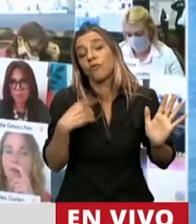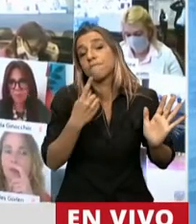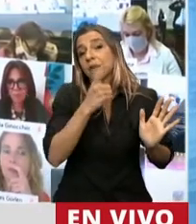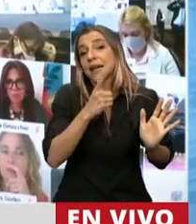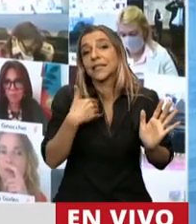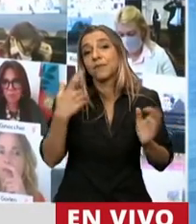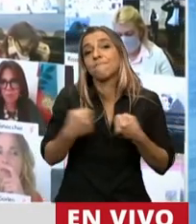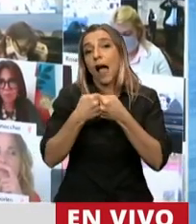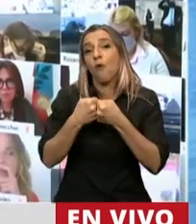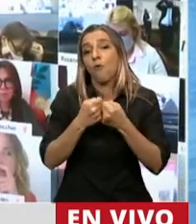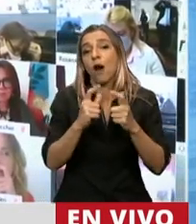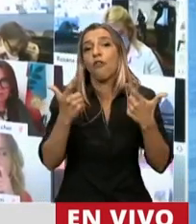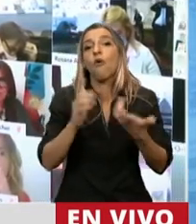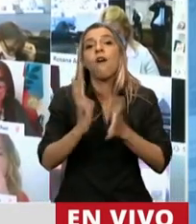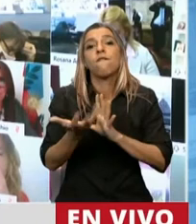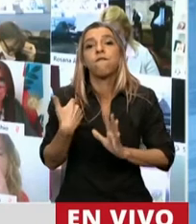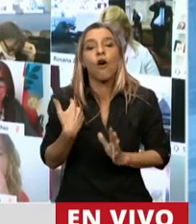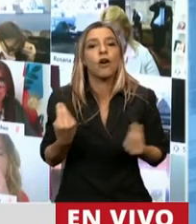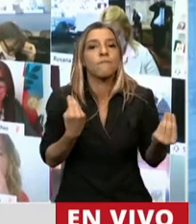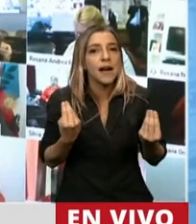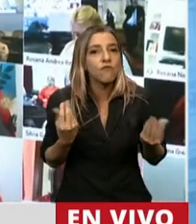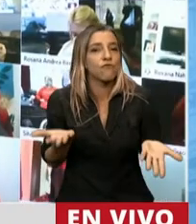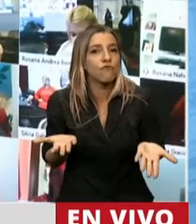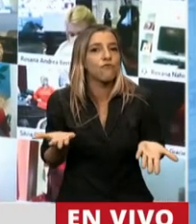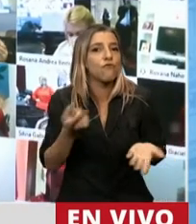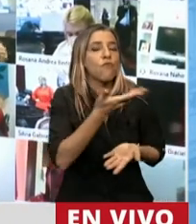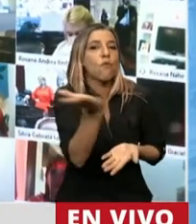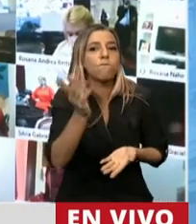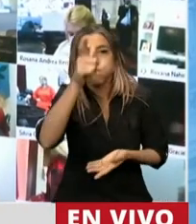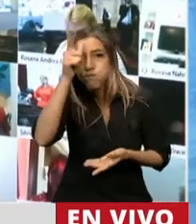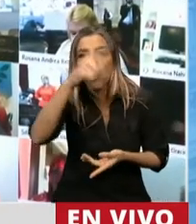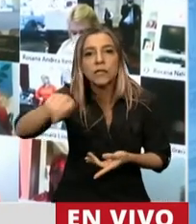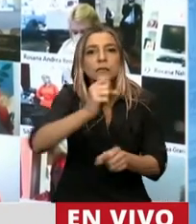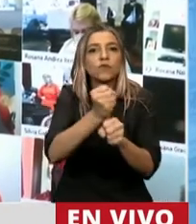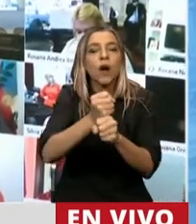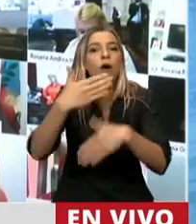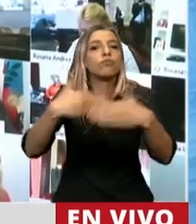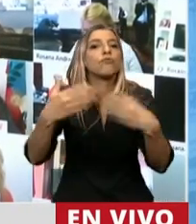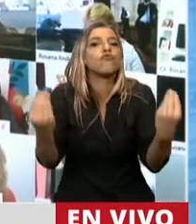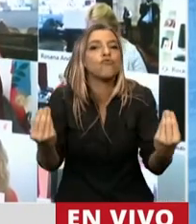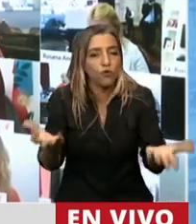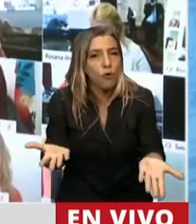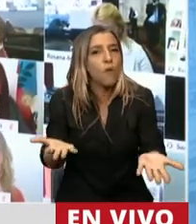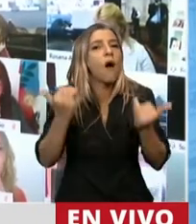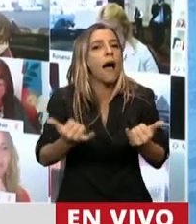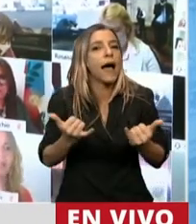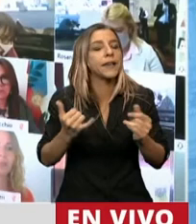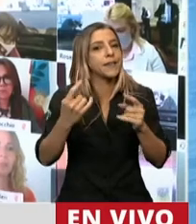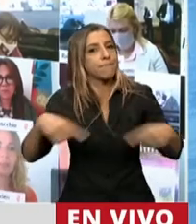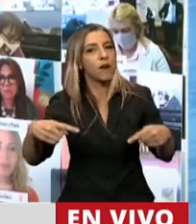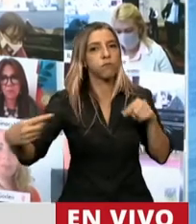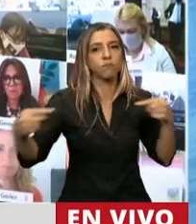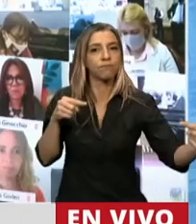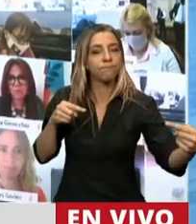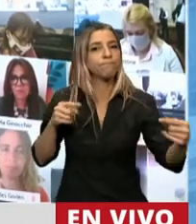en cómo protocolizar la actuación de la policía. Se introducen falsos dilemas como